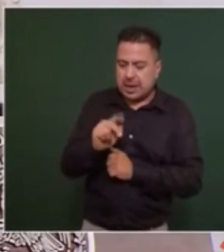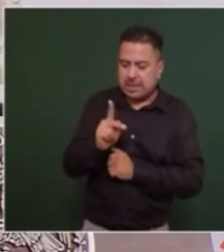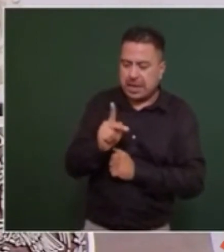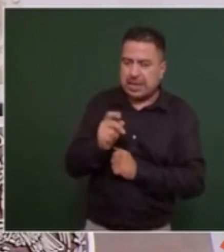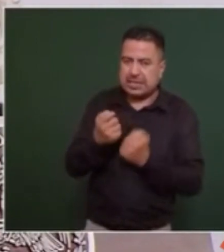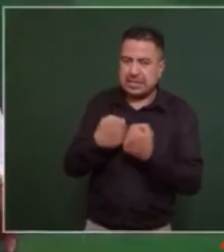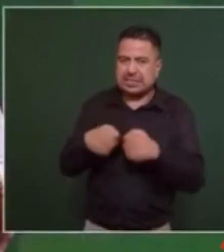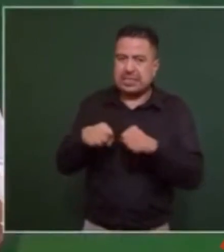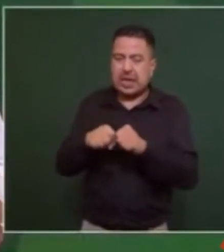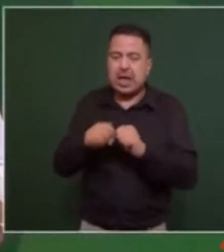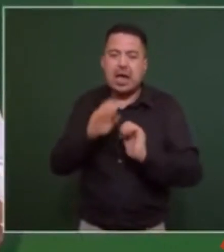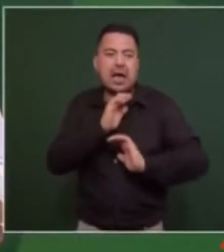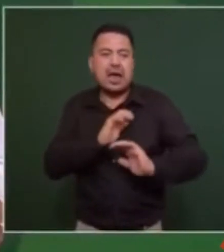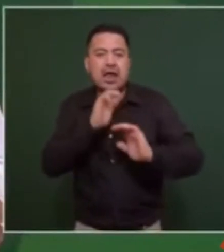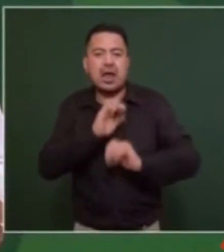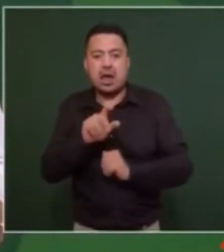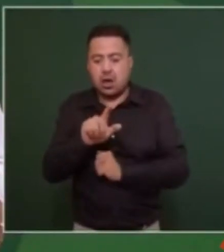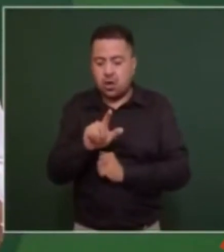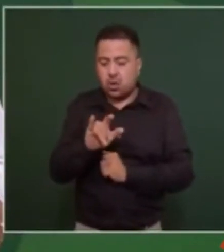el cantante Luis Miguel.